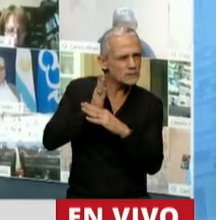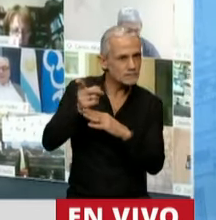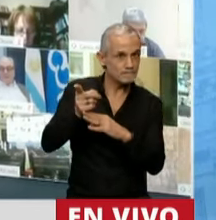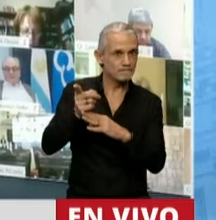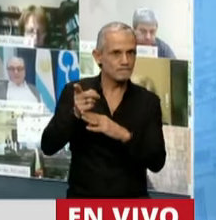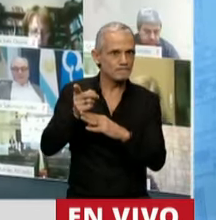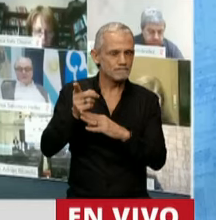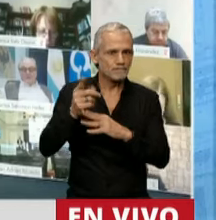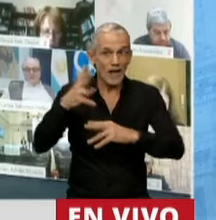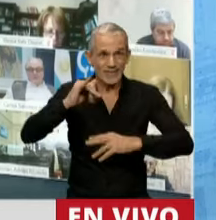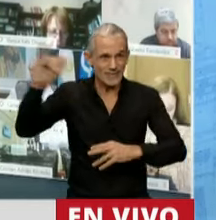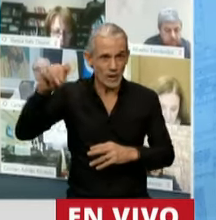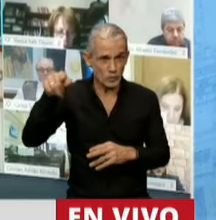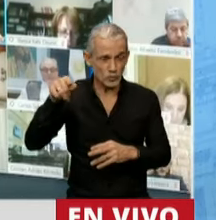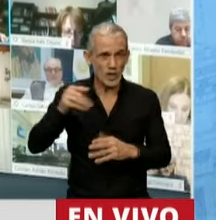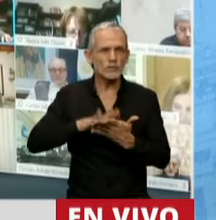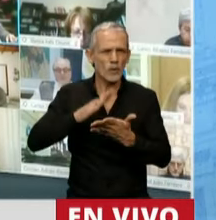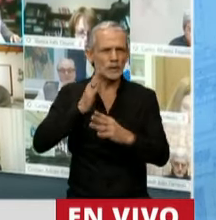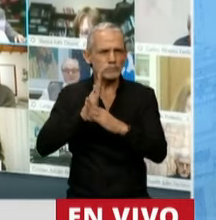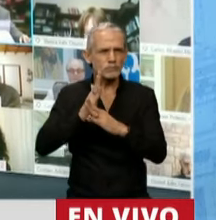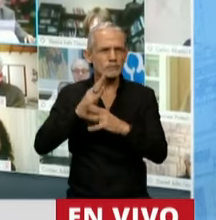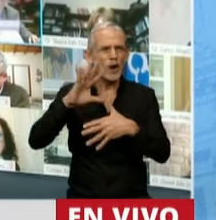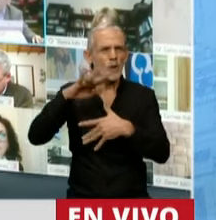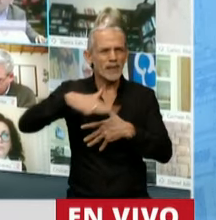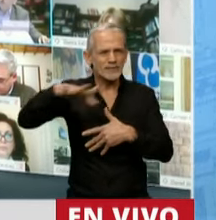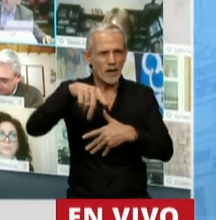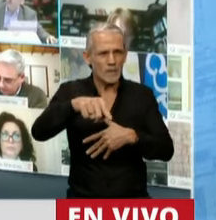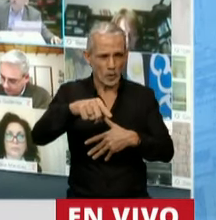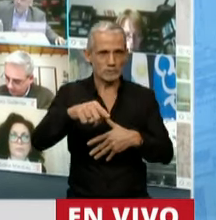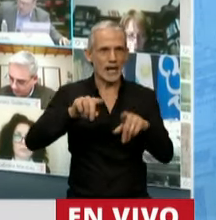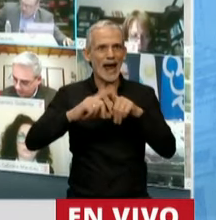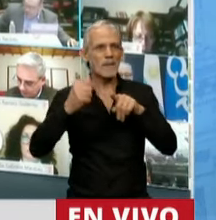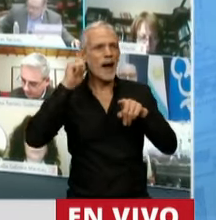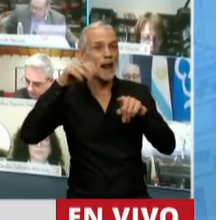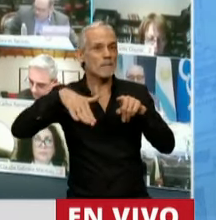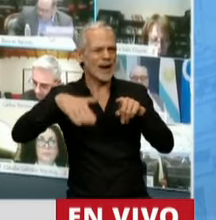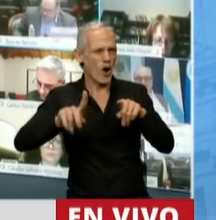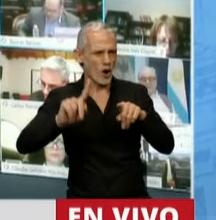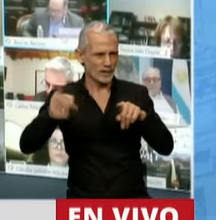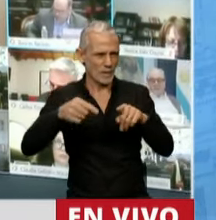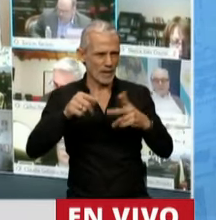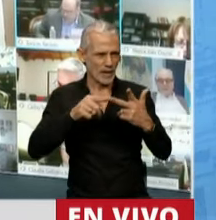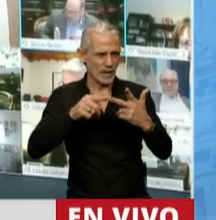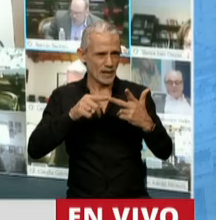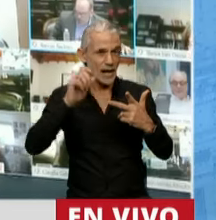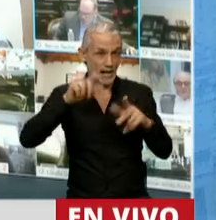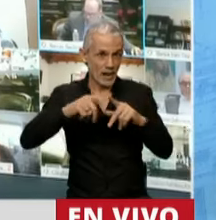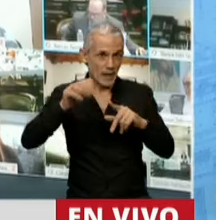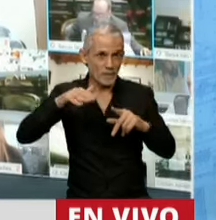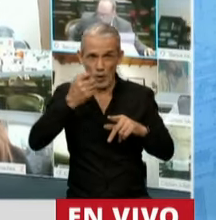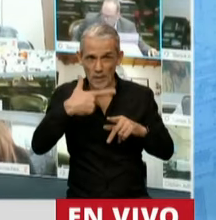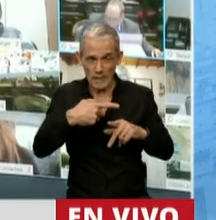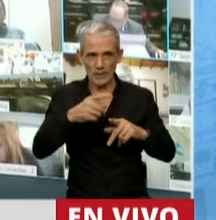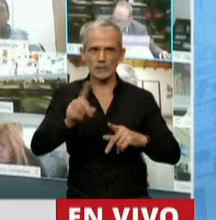de espionaje ilegal en Lomas de Zamora, aparece su hermana menor. Lo que a mí no me cabe duda